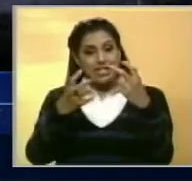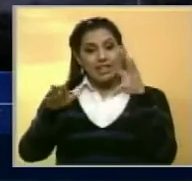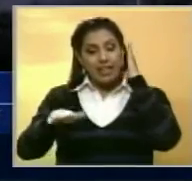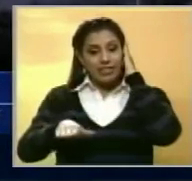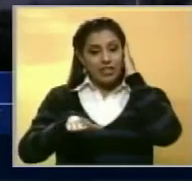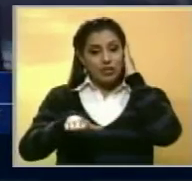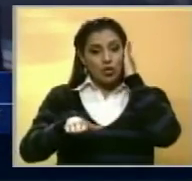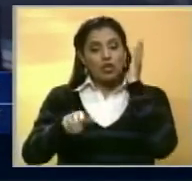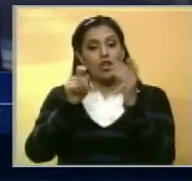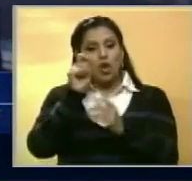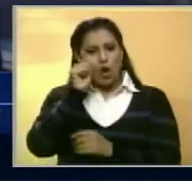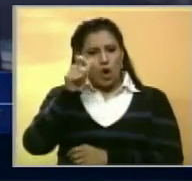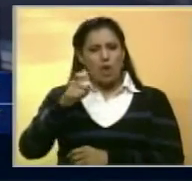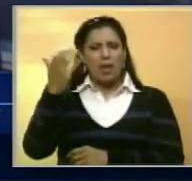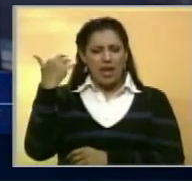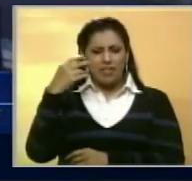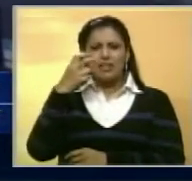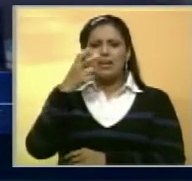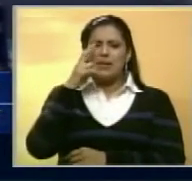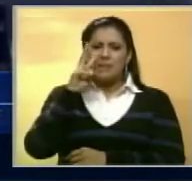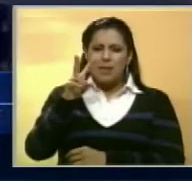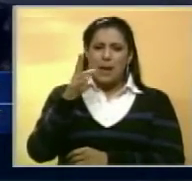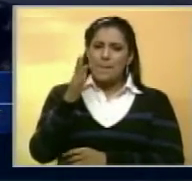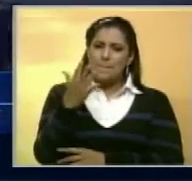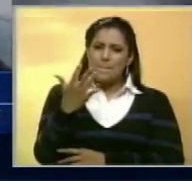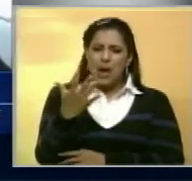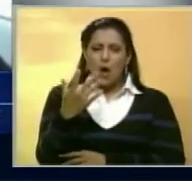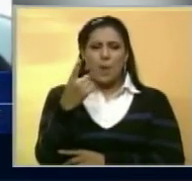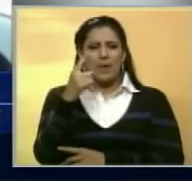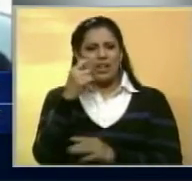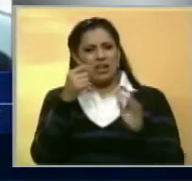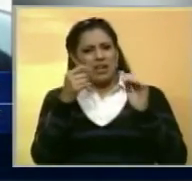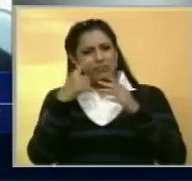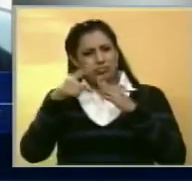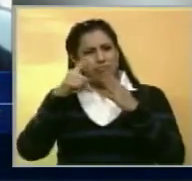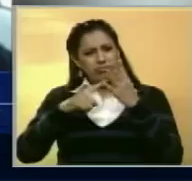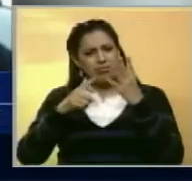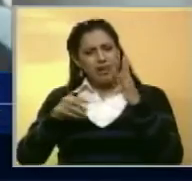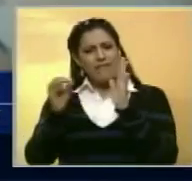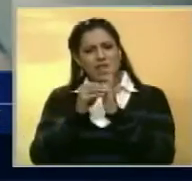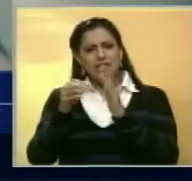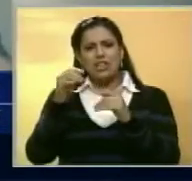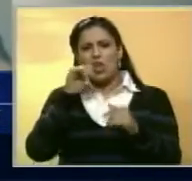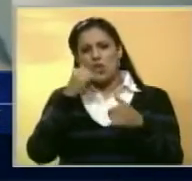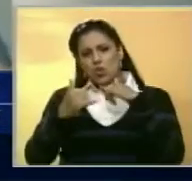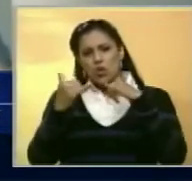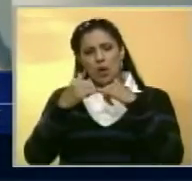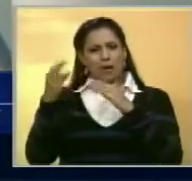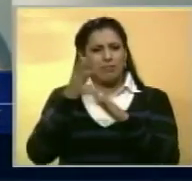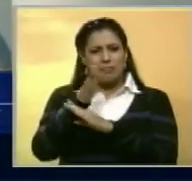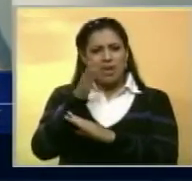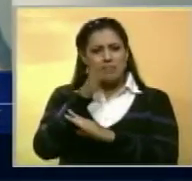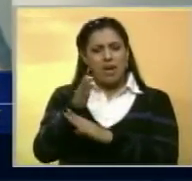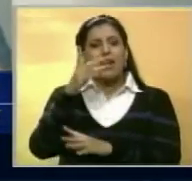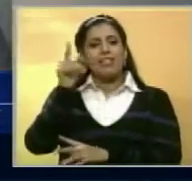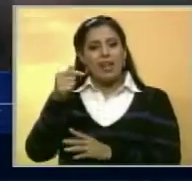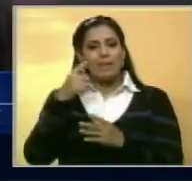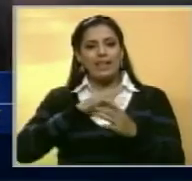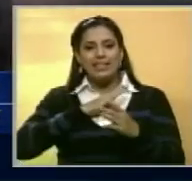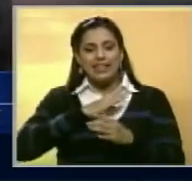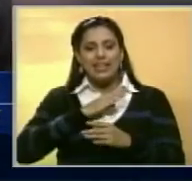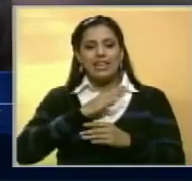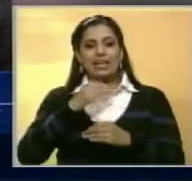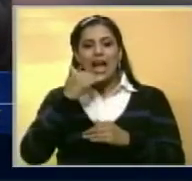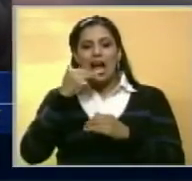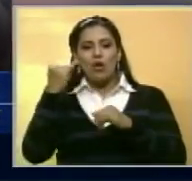discoteca, Martin no solo había sido visto, por lo menos en una decena de ocasiones, consumiendo bebidas, sino que además, tenía una cuenta en una